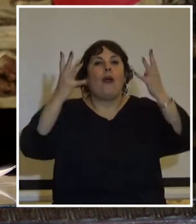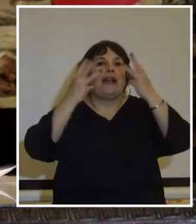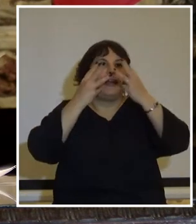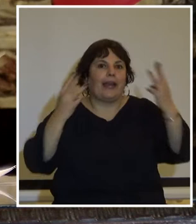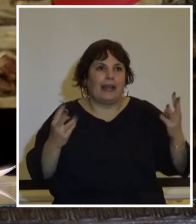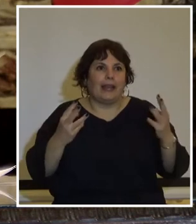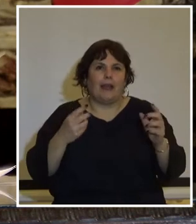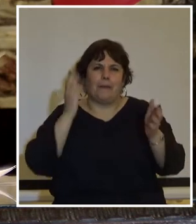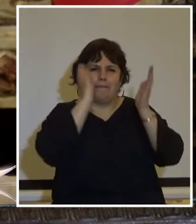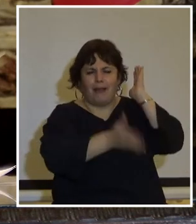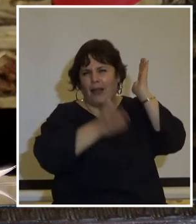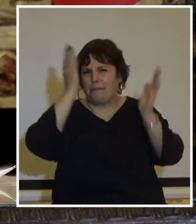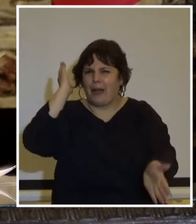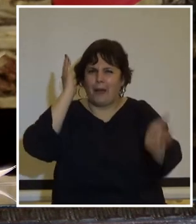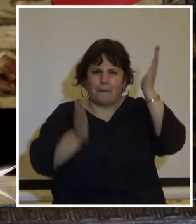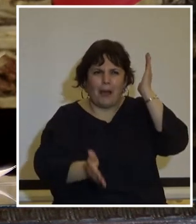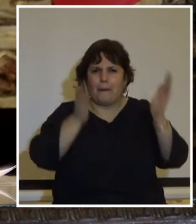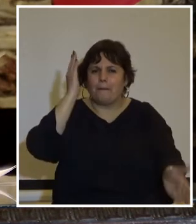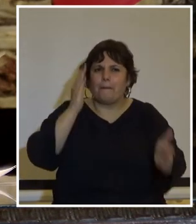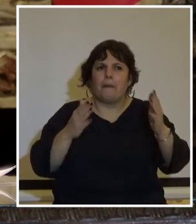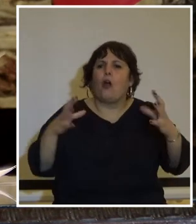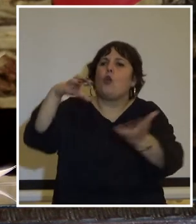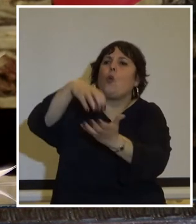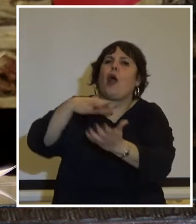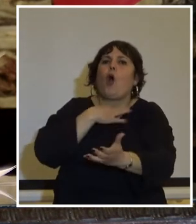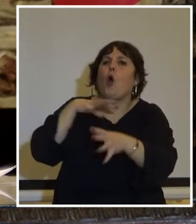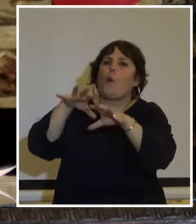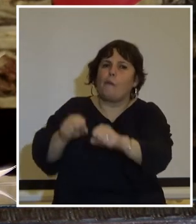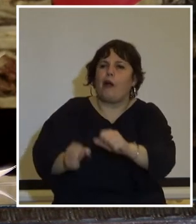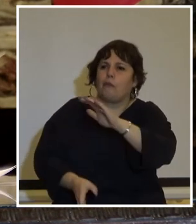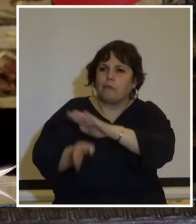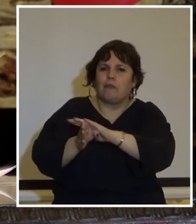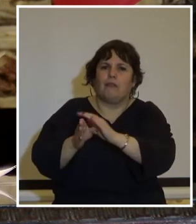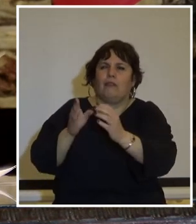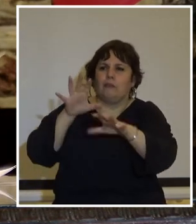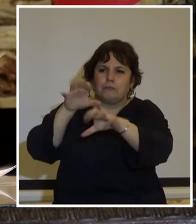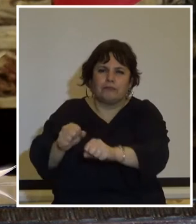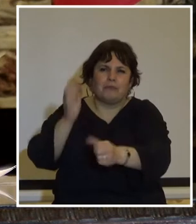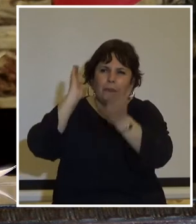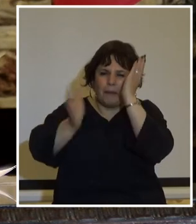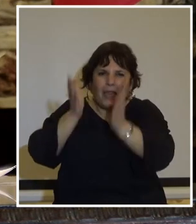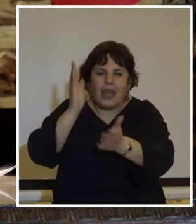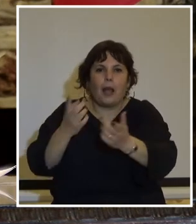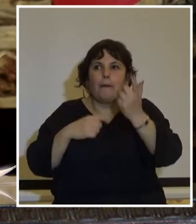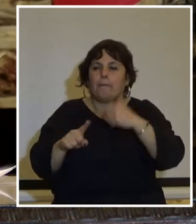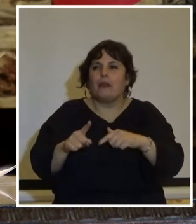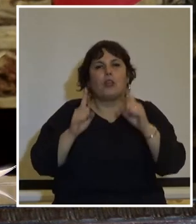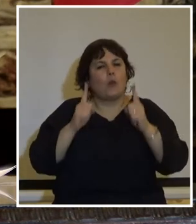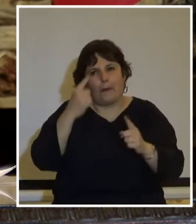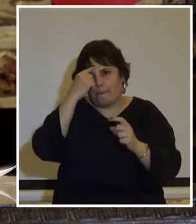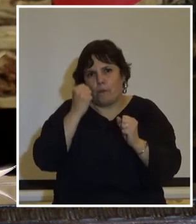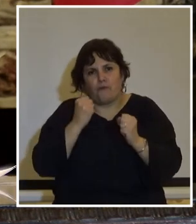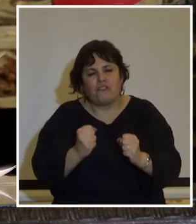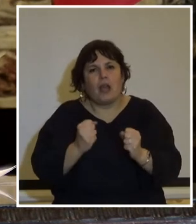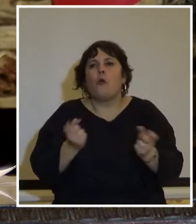fue duramente reprimida se desalojaba en los lugares ocupados se detenía y golpeaba a los trabajadores sin embargo porfiadamente se